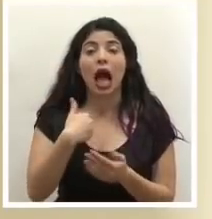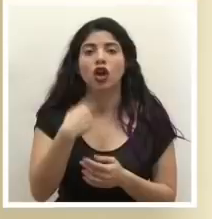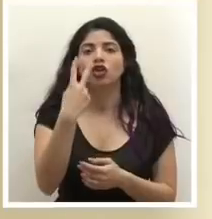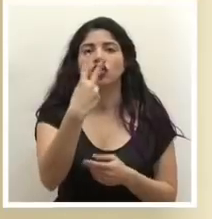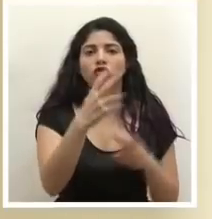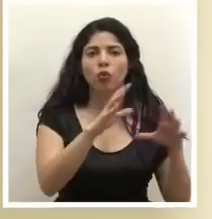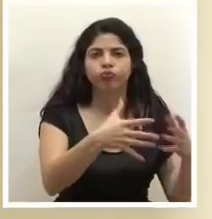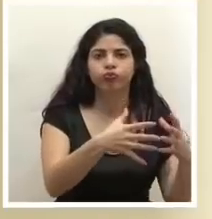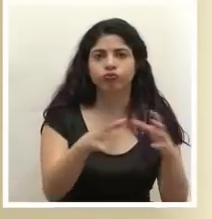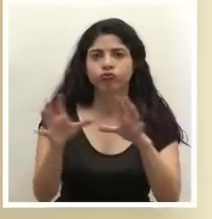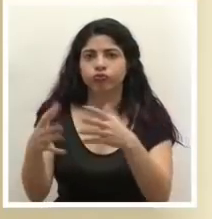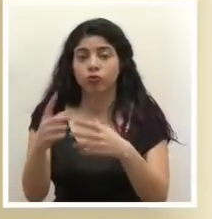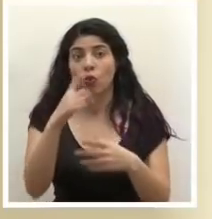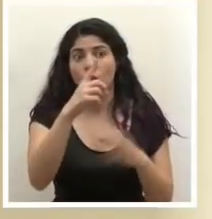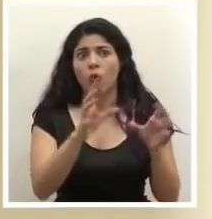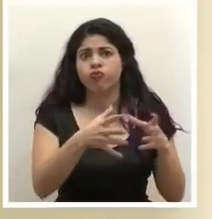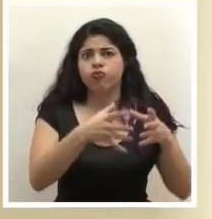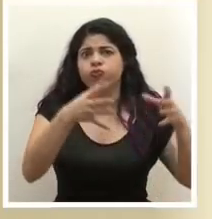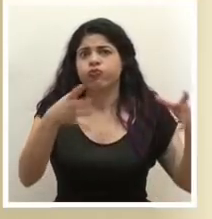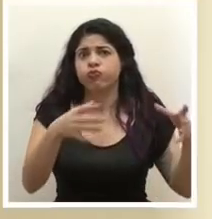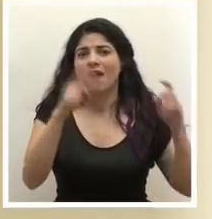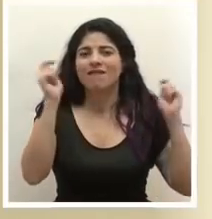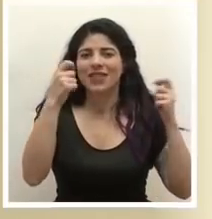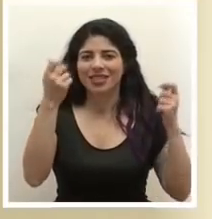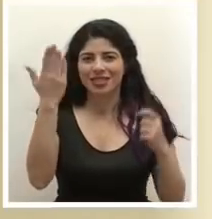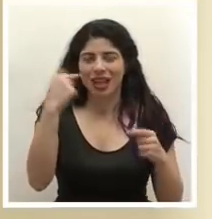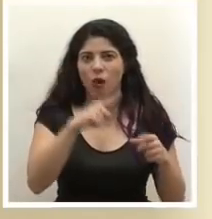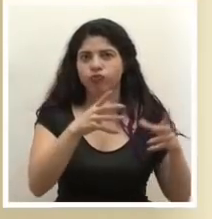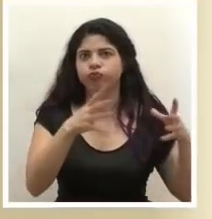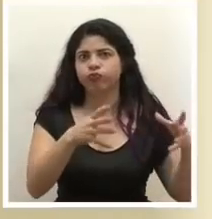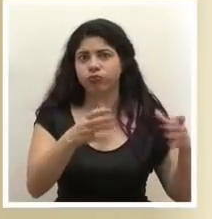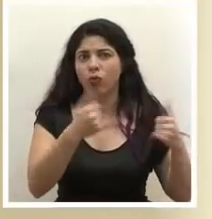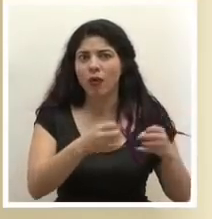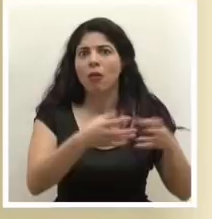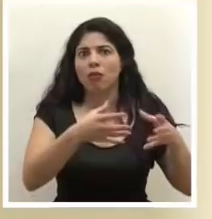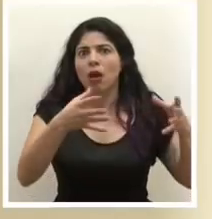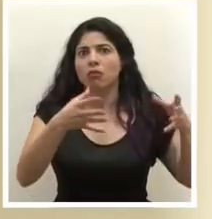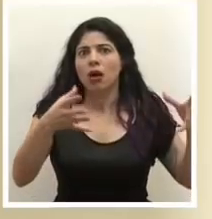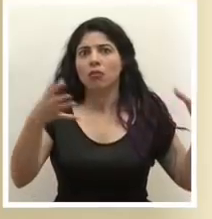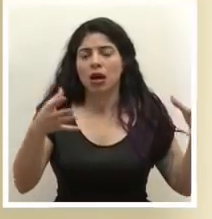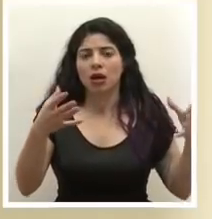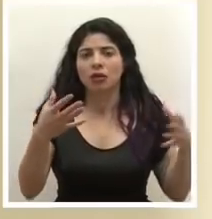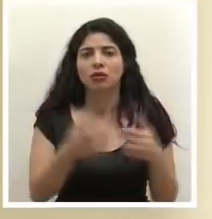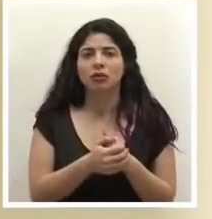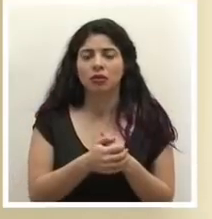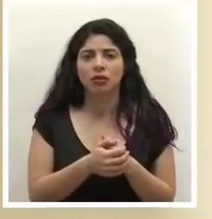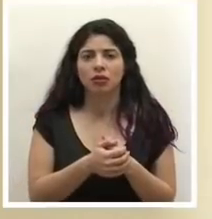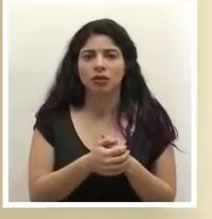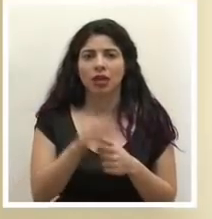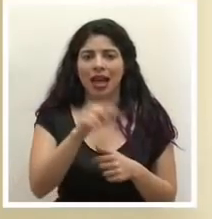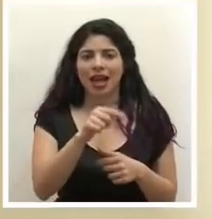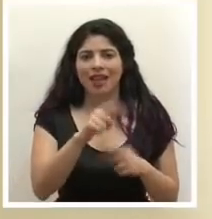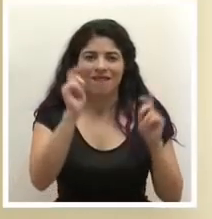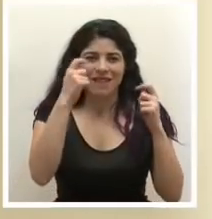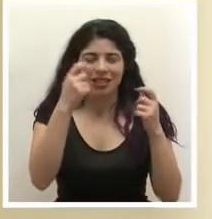clúster uno de los clústeres más grandes fue el generado por la fiesta que se dio que sigue arrojando casos como yo indicaba íbamos a tener un asunto de